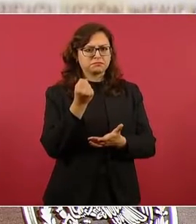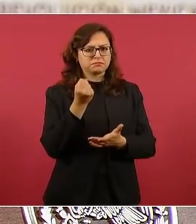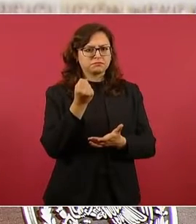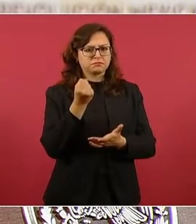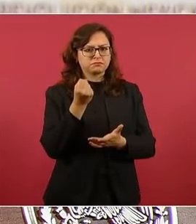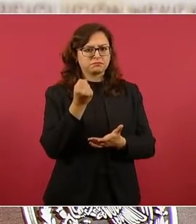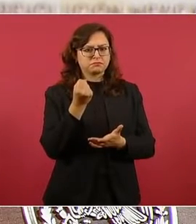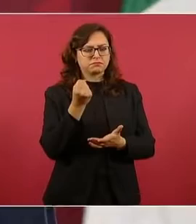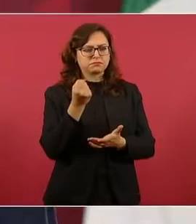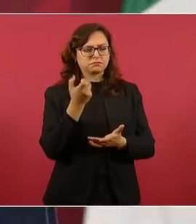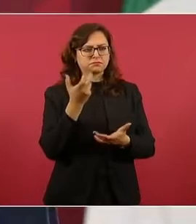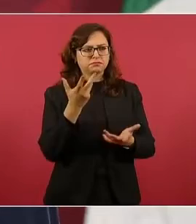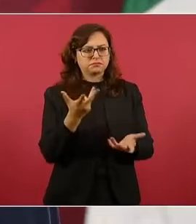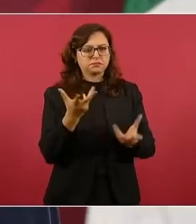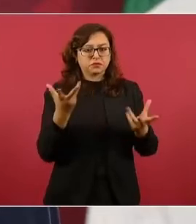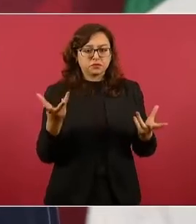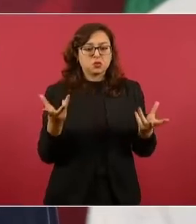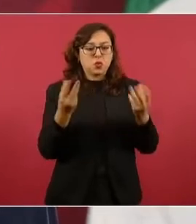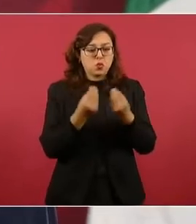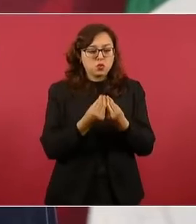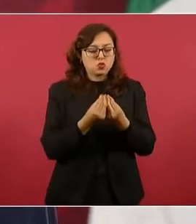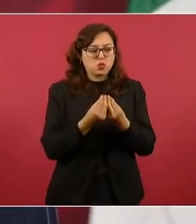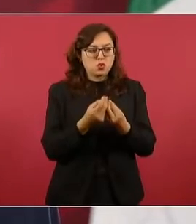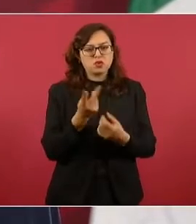medios de comunicación.